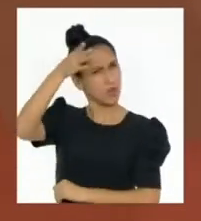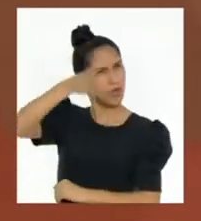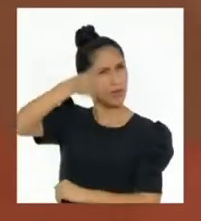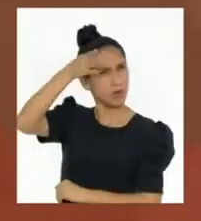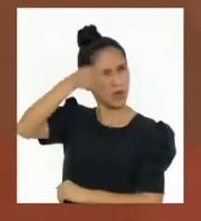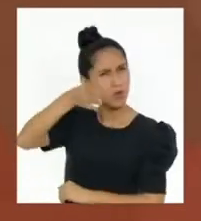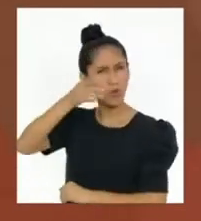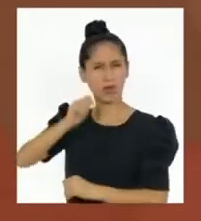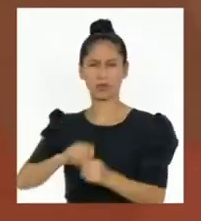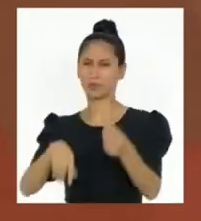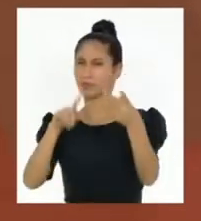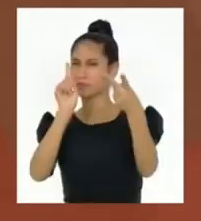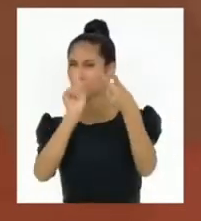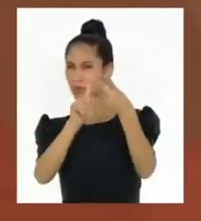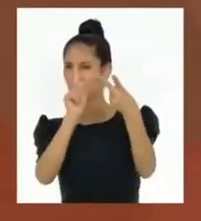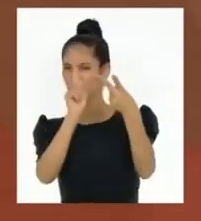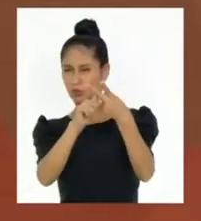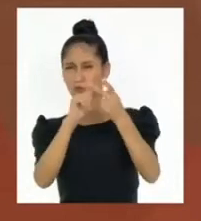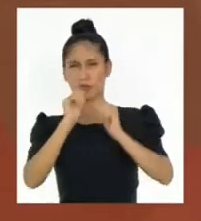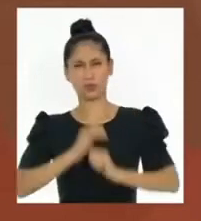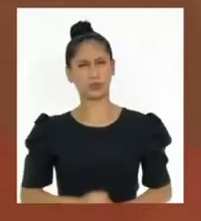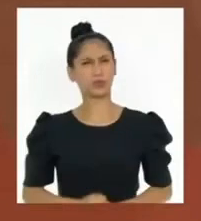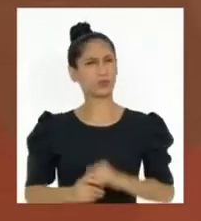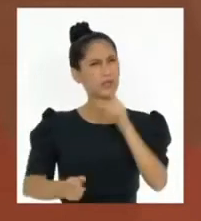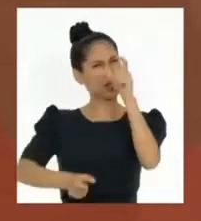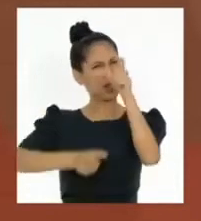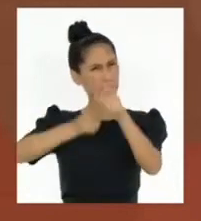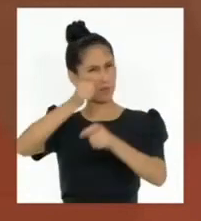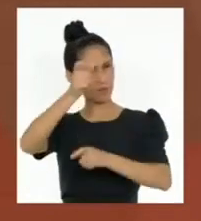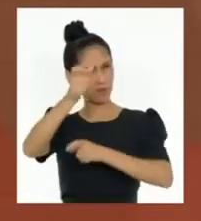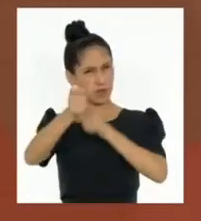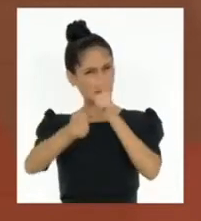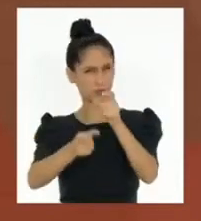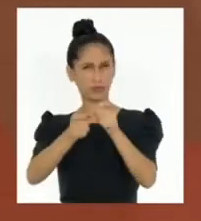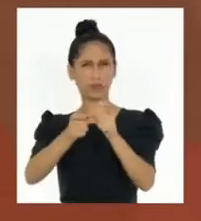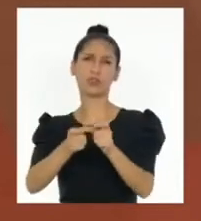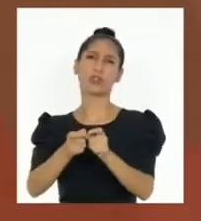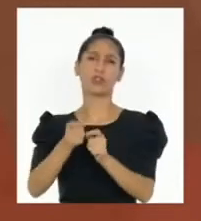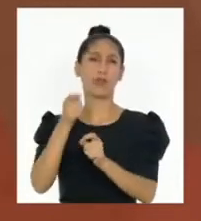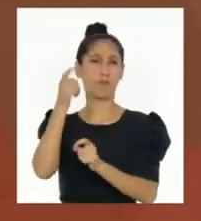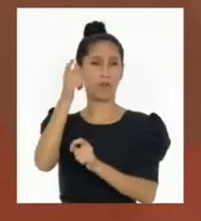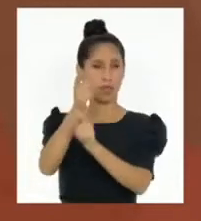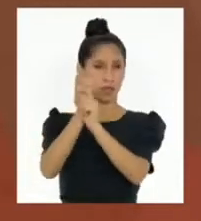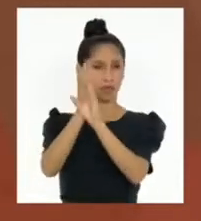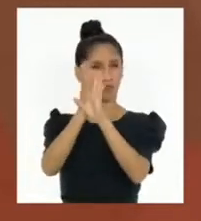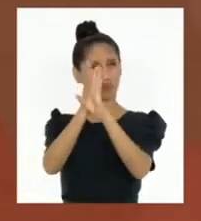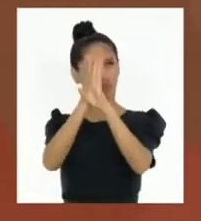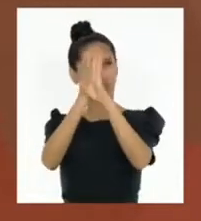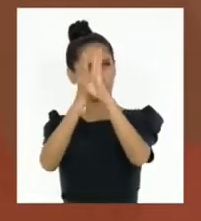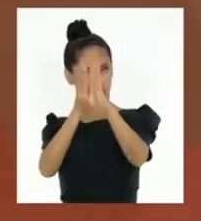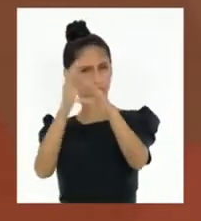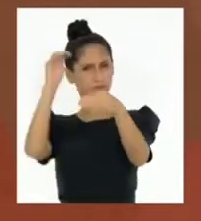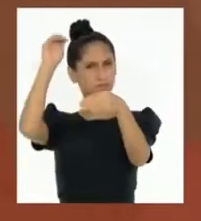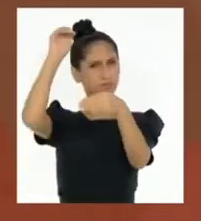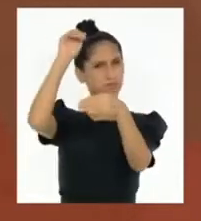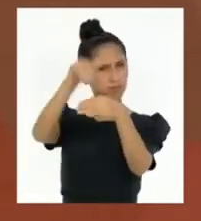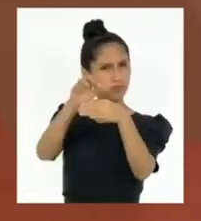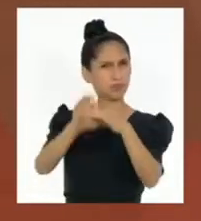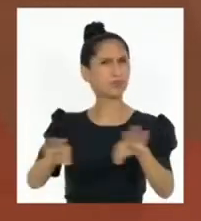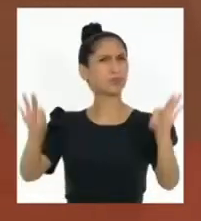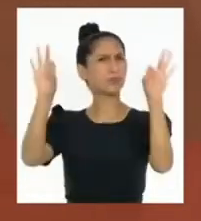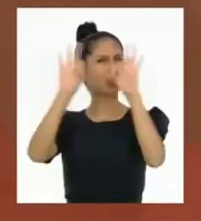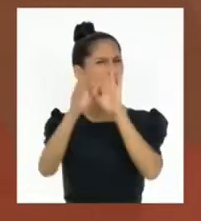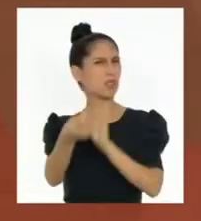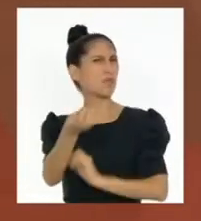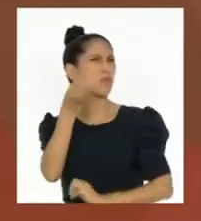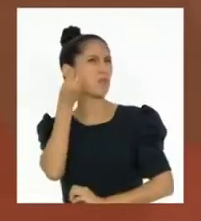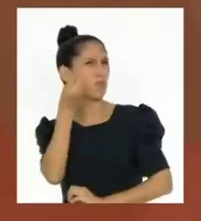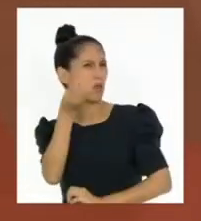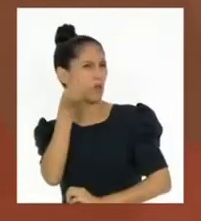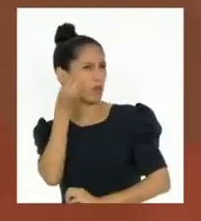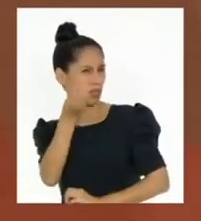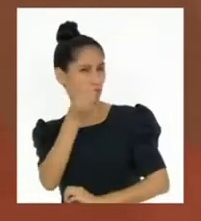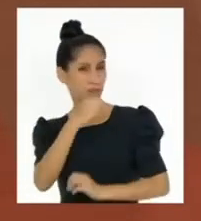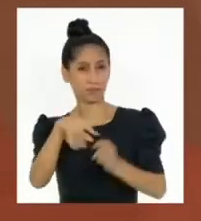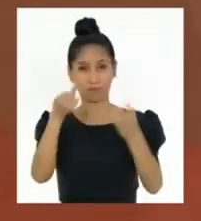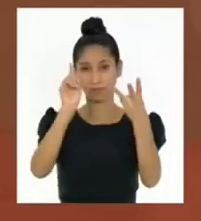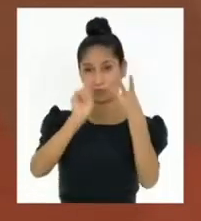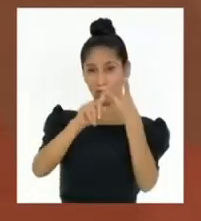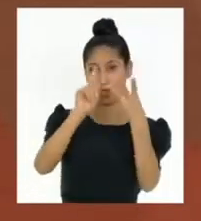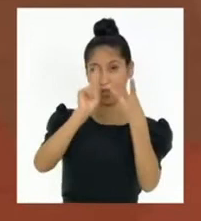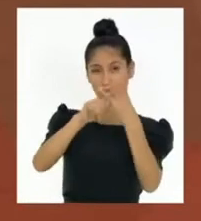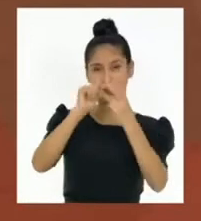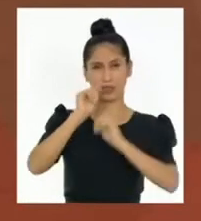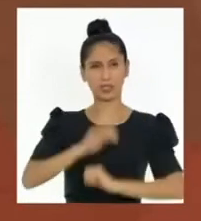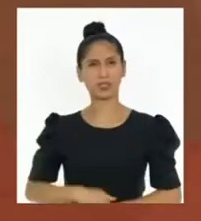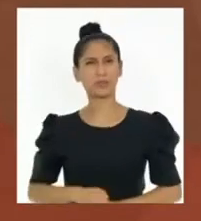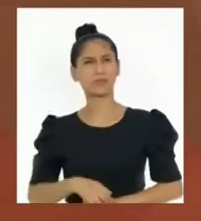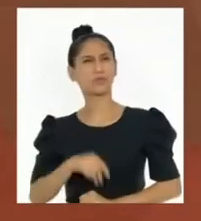¿por qué será necesario que las ciudadanas y ciudadanos acudan a las urnas para emitir su voto? Tres, ¿qué representantes se elegirán